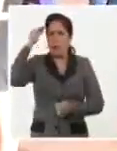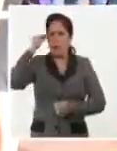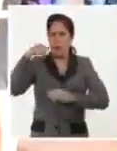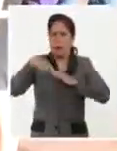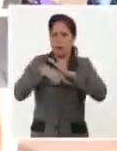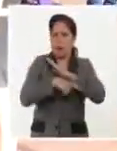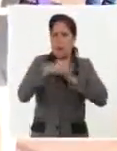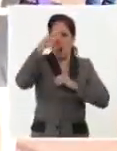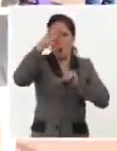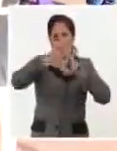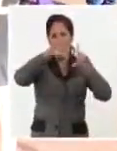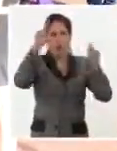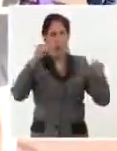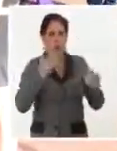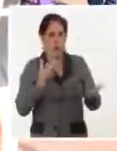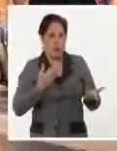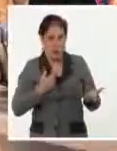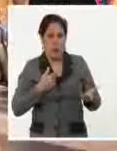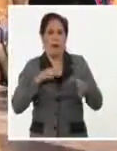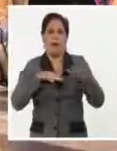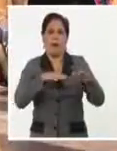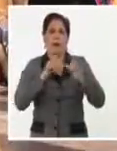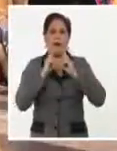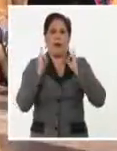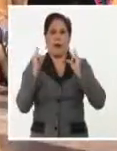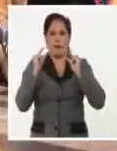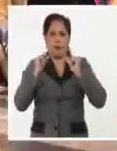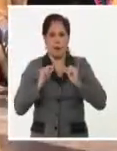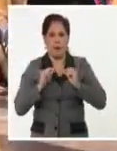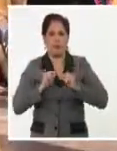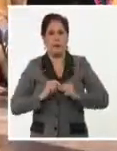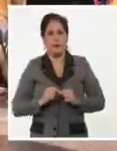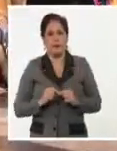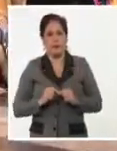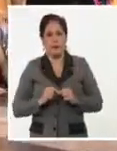Esther Lilian González y Memphis C. Eversley, Sistema Informativo de la Televisión Cubana.